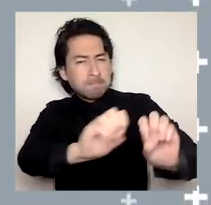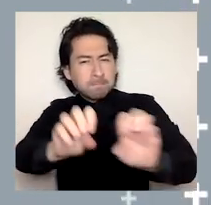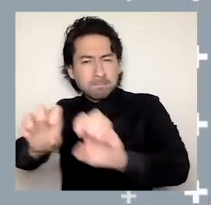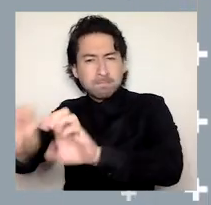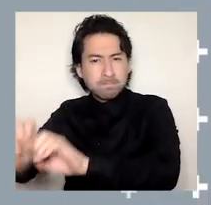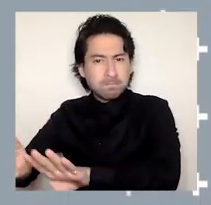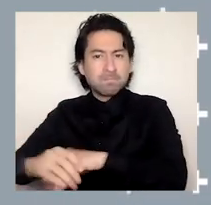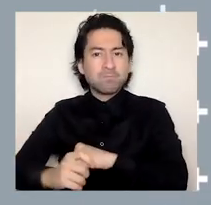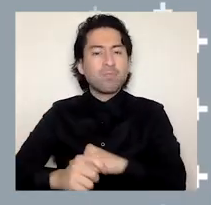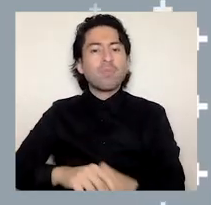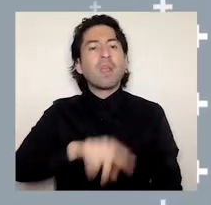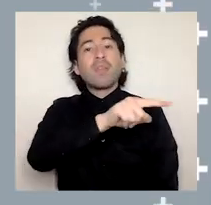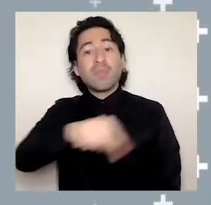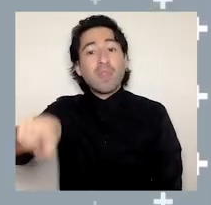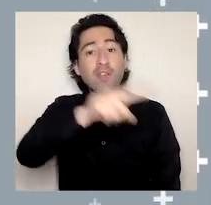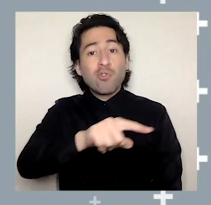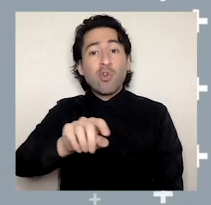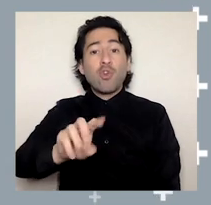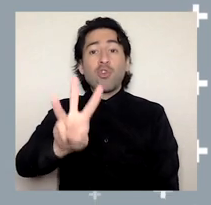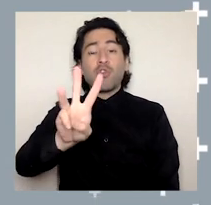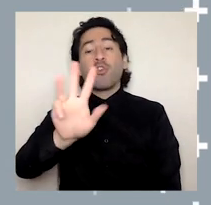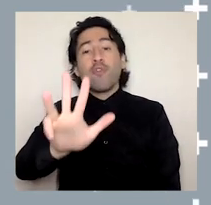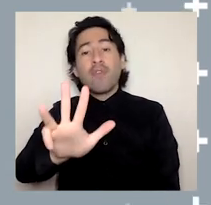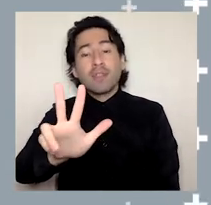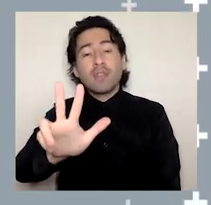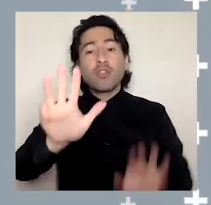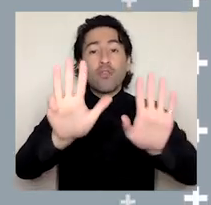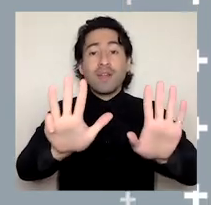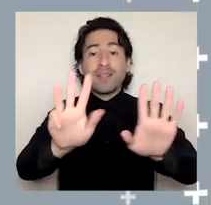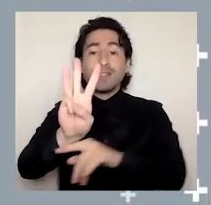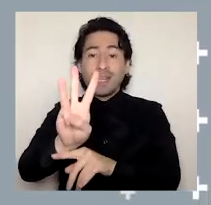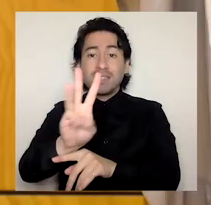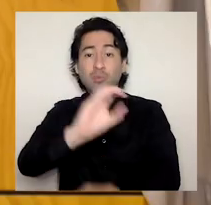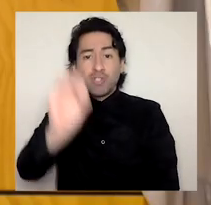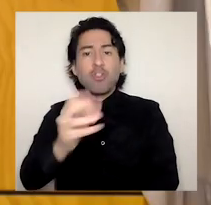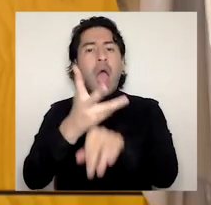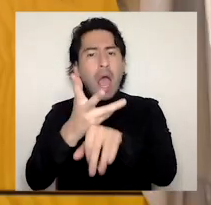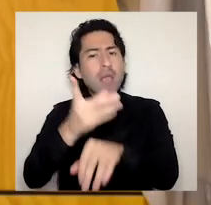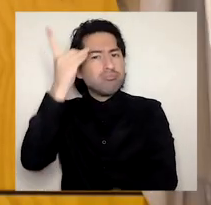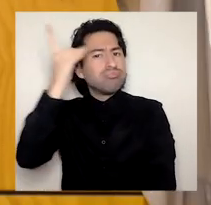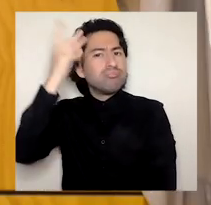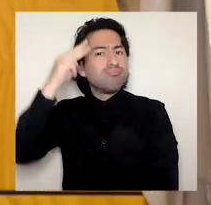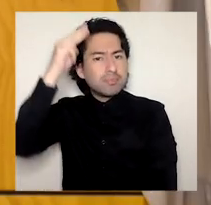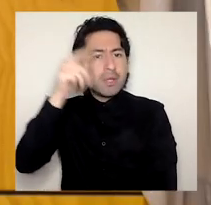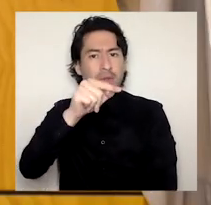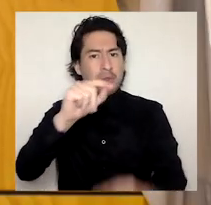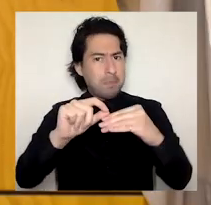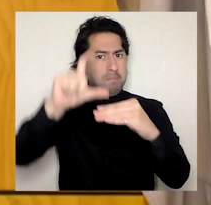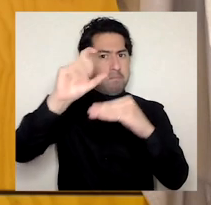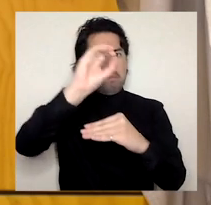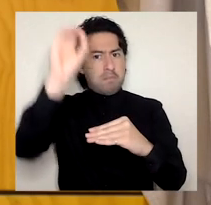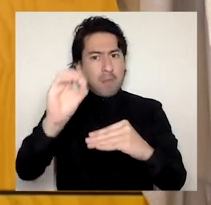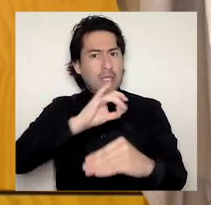cuenta con posgrado, uno de los más altos índices a nivel nacional. La actual coyuntura del COVID